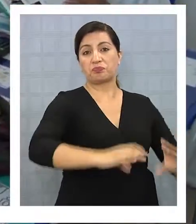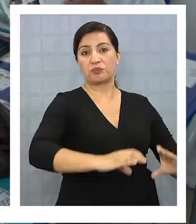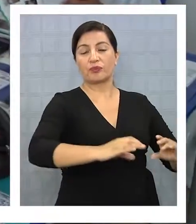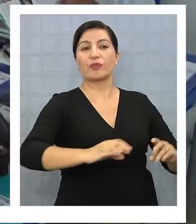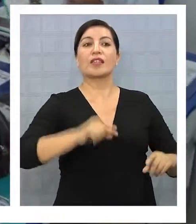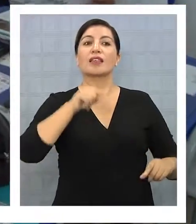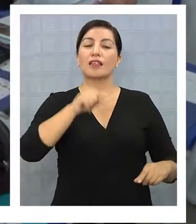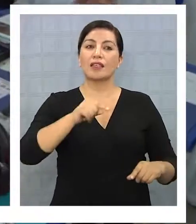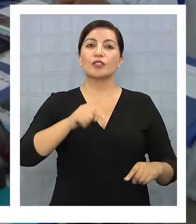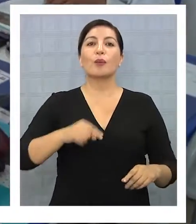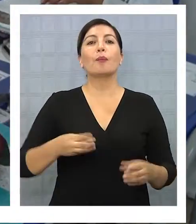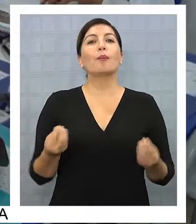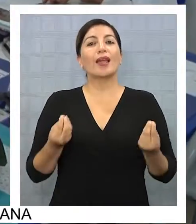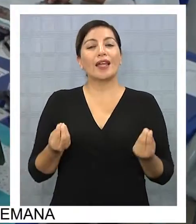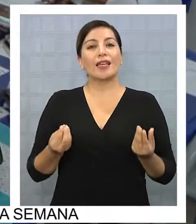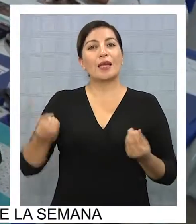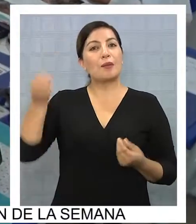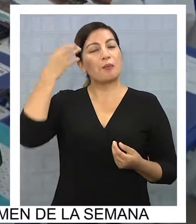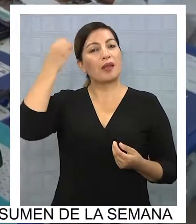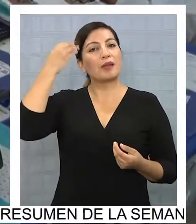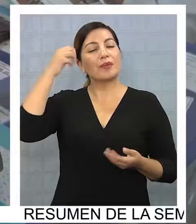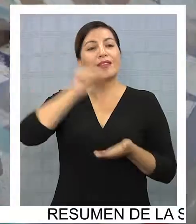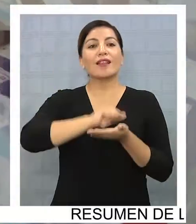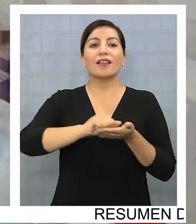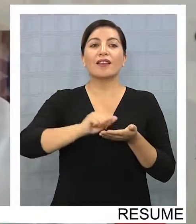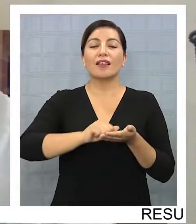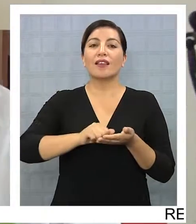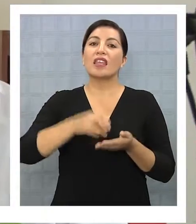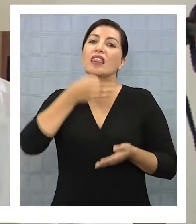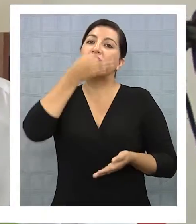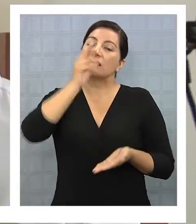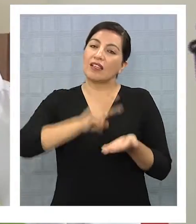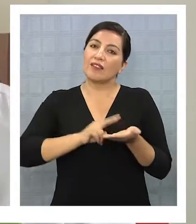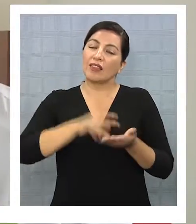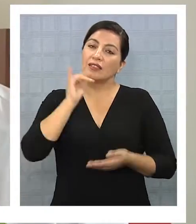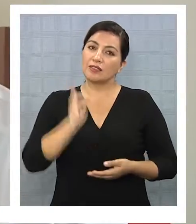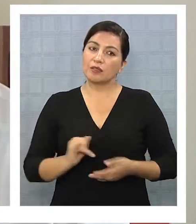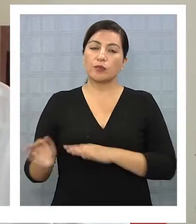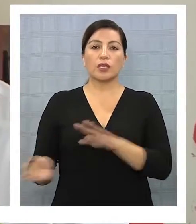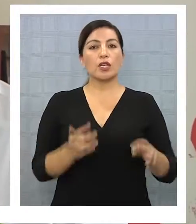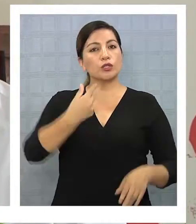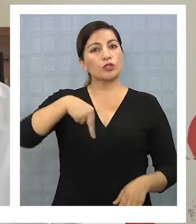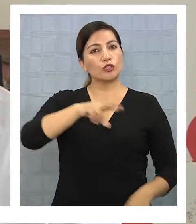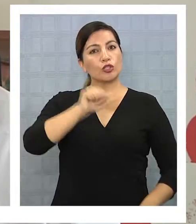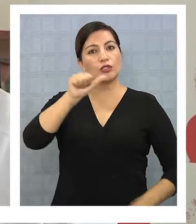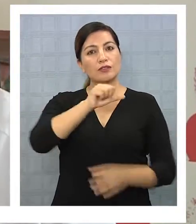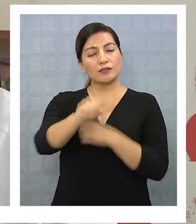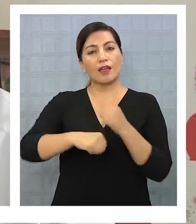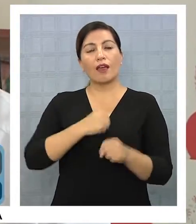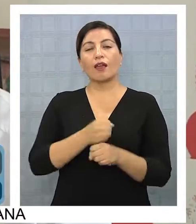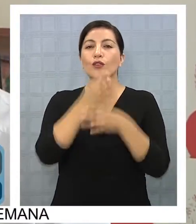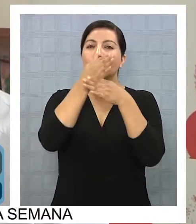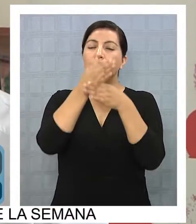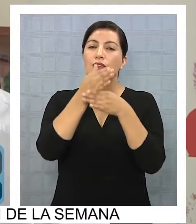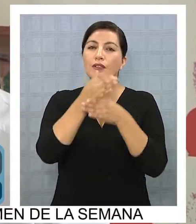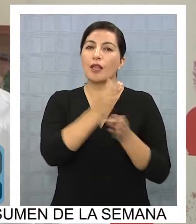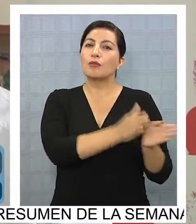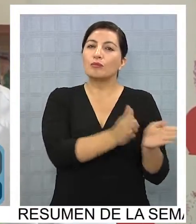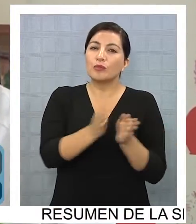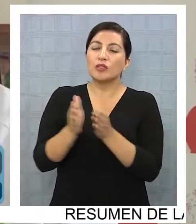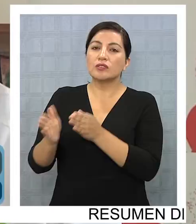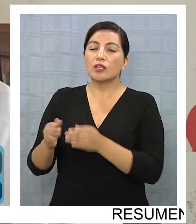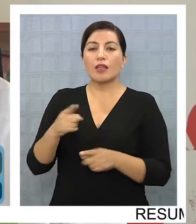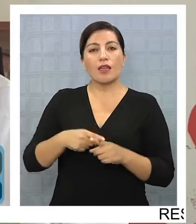mensaje el fomento a la lectura y el valor de la honestidad. Llevamos seis años en este proceso y